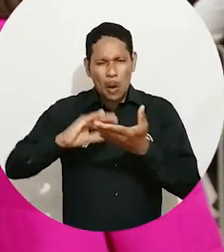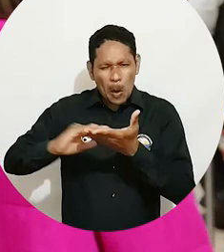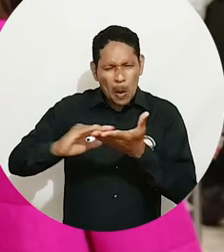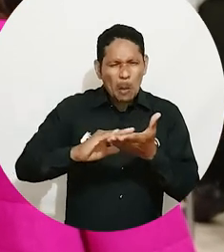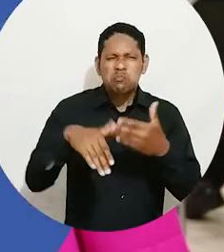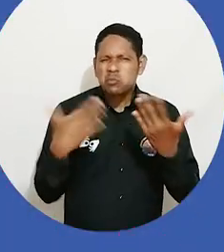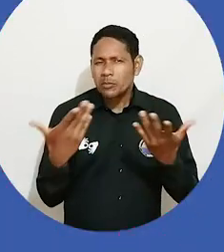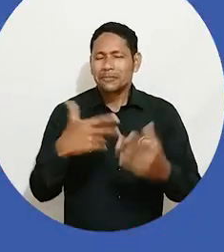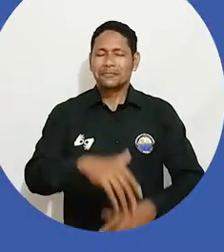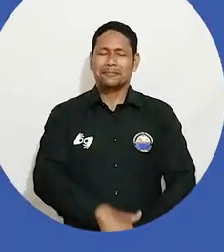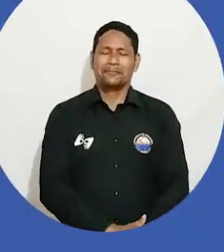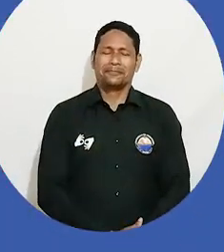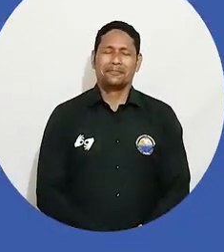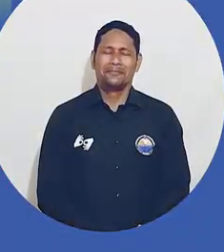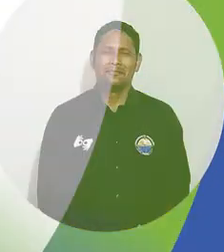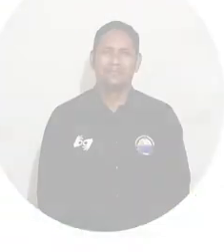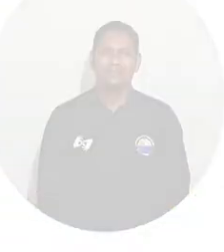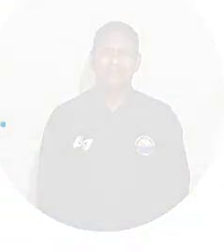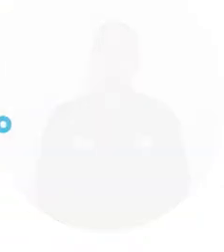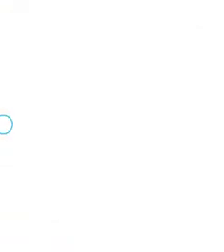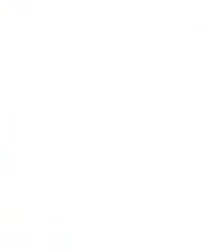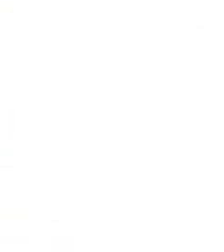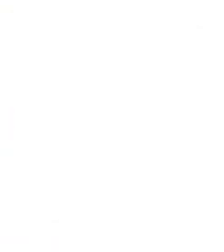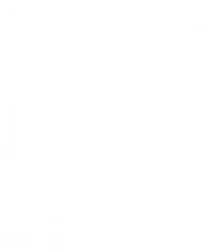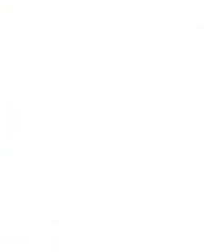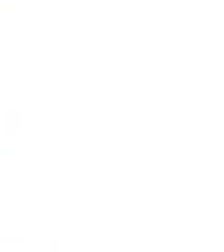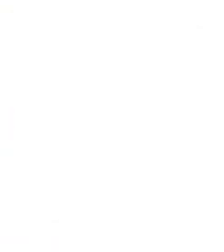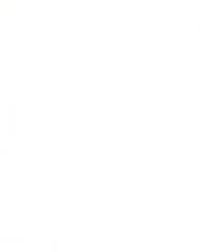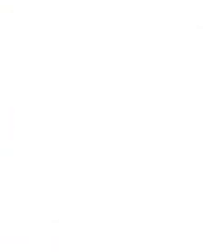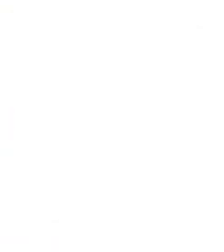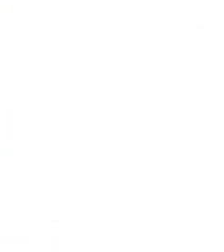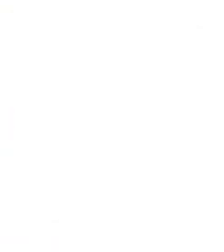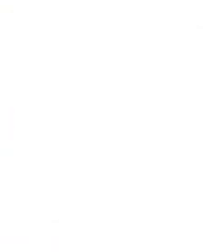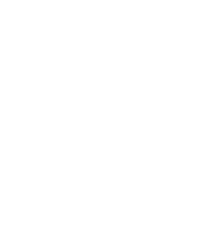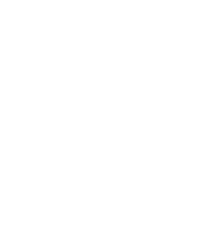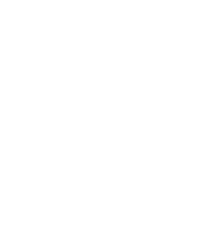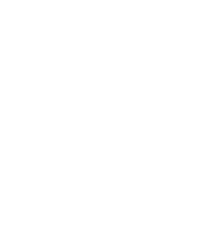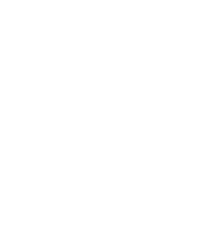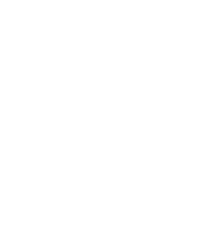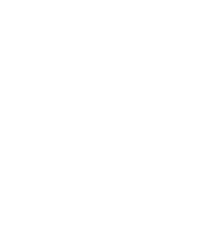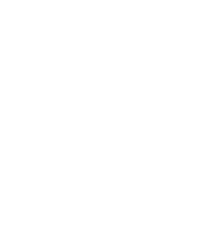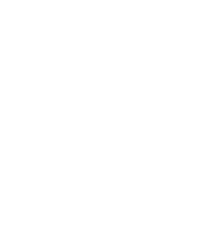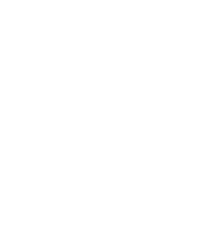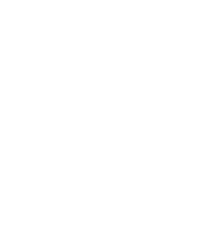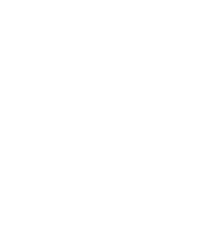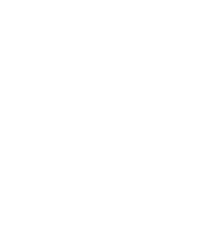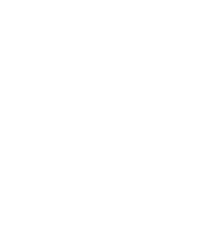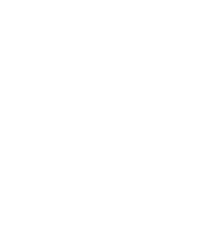conciliación en materia penal. Universidad del Magdalena, aún más incluyente e innovadora.